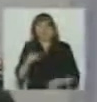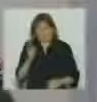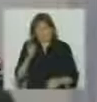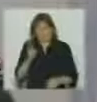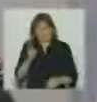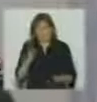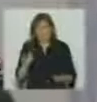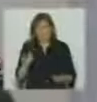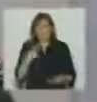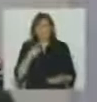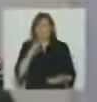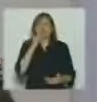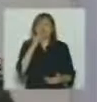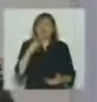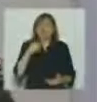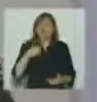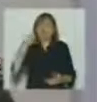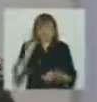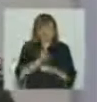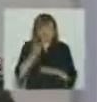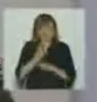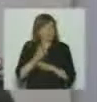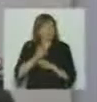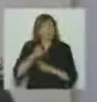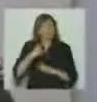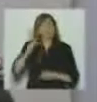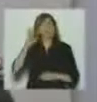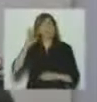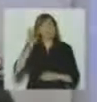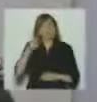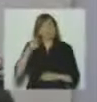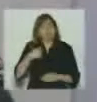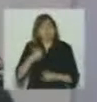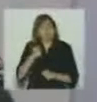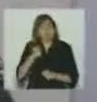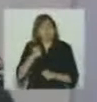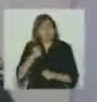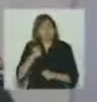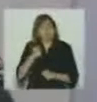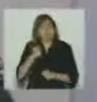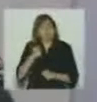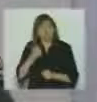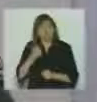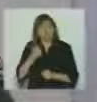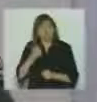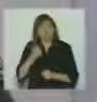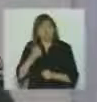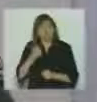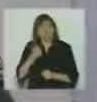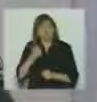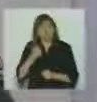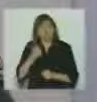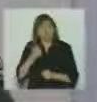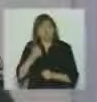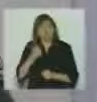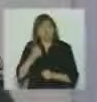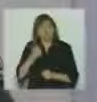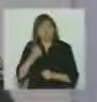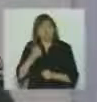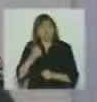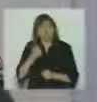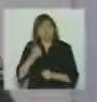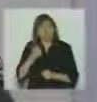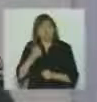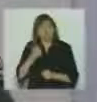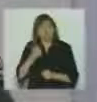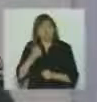yo siempre supe lo que tenía que hacer y lo que debía hacer lo supe inclusive